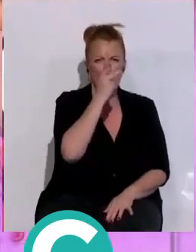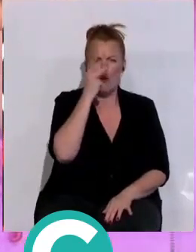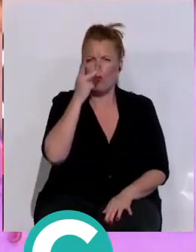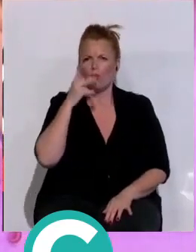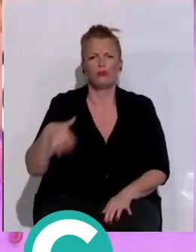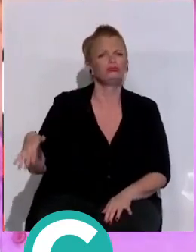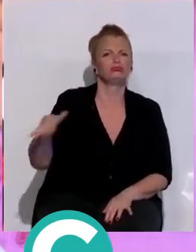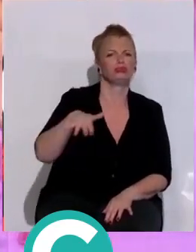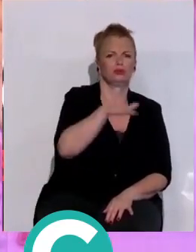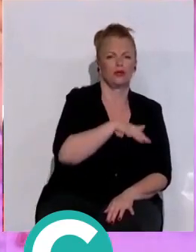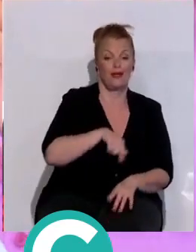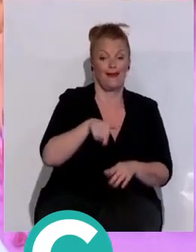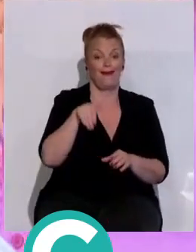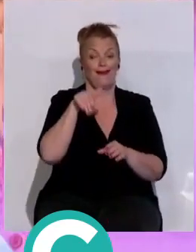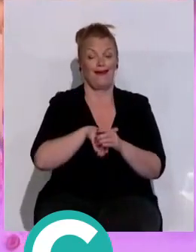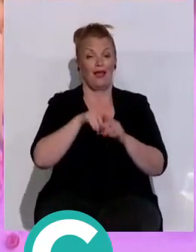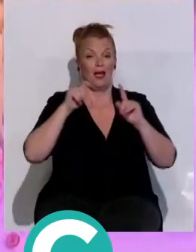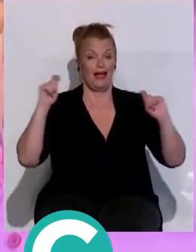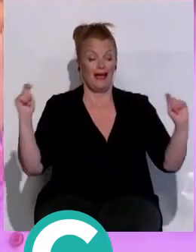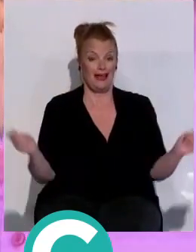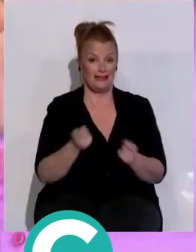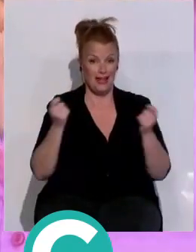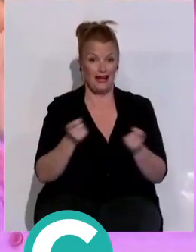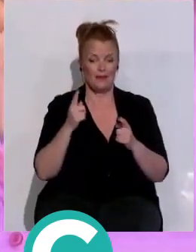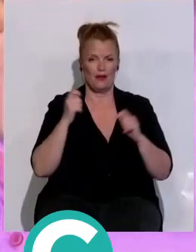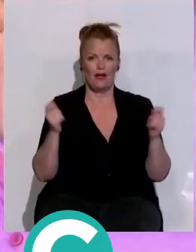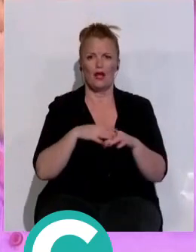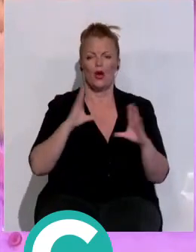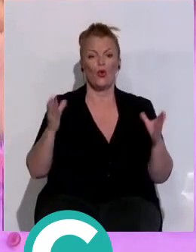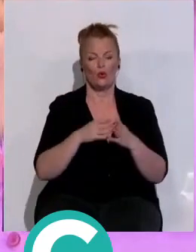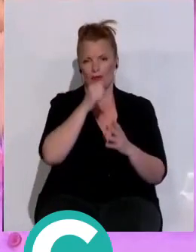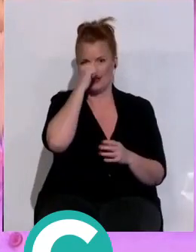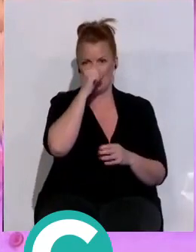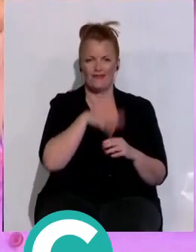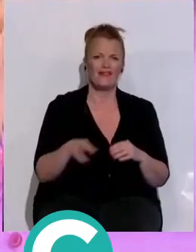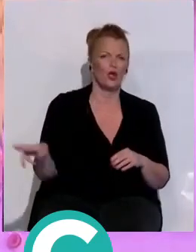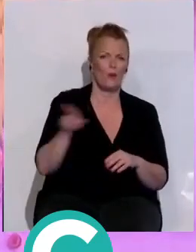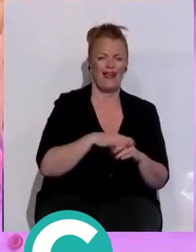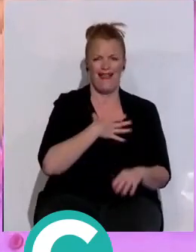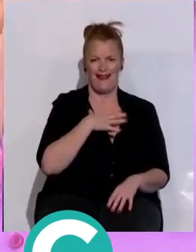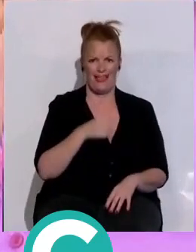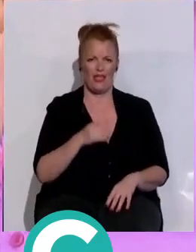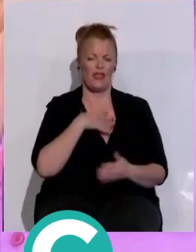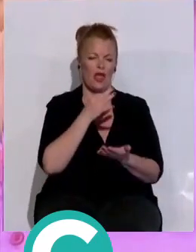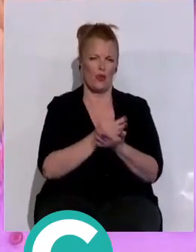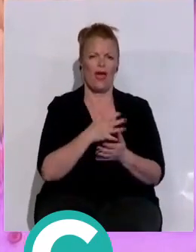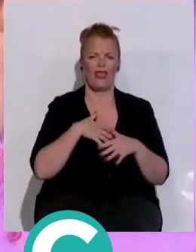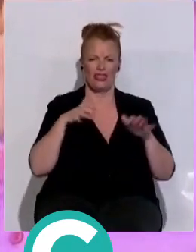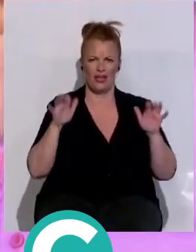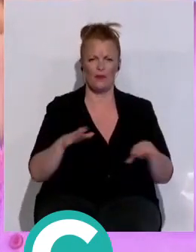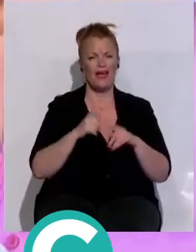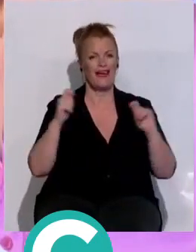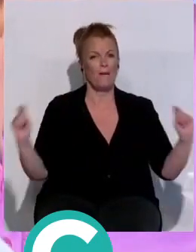Una campaña electoral en la que con este grupo de hombres y mujeres vamos a seguir haciendo lo que llevamos un año y medio, que es recorriendo cada calle,